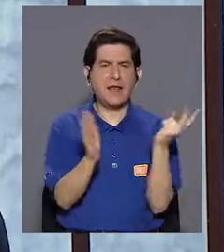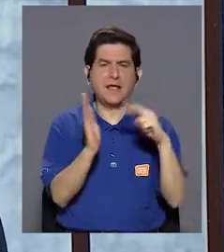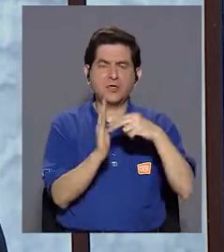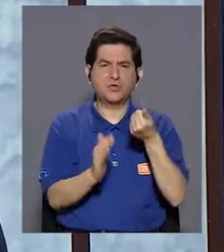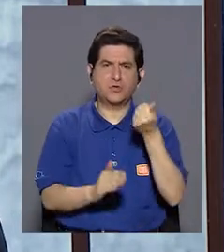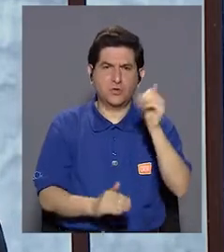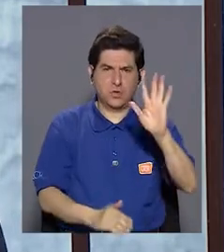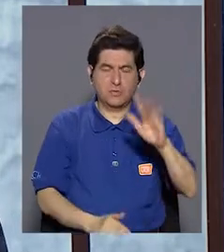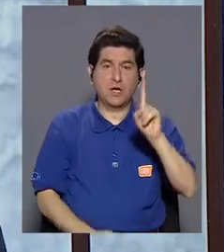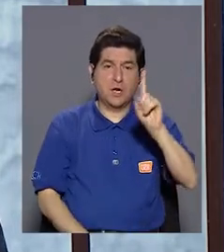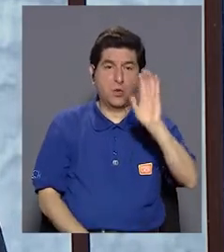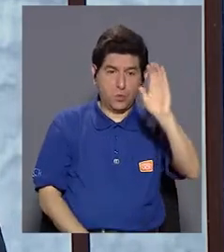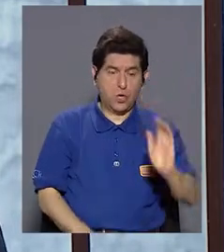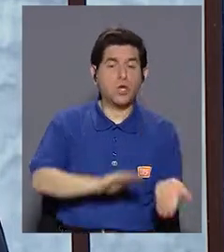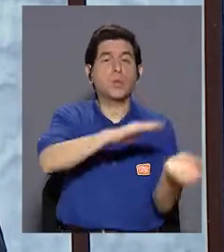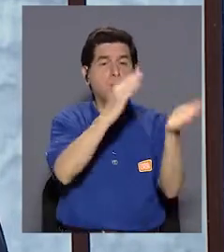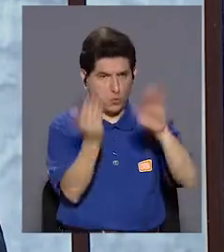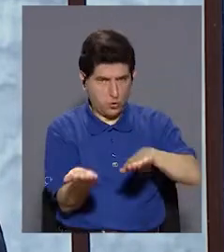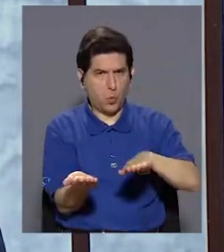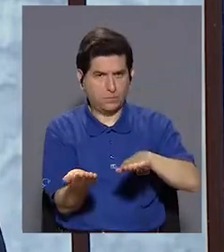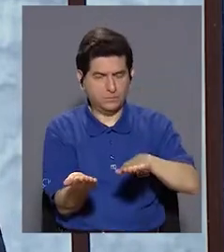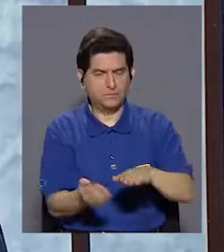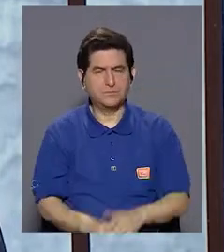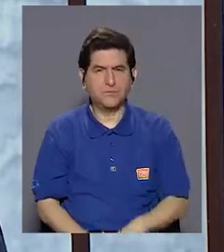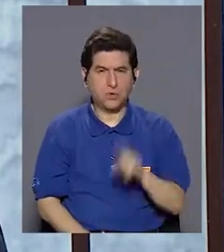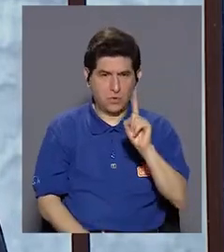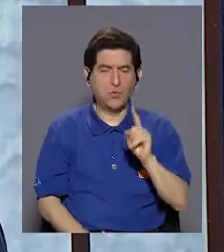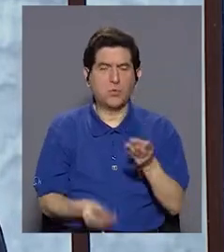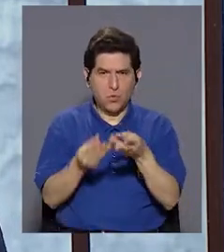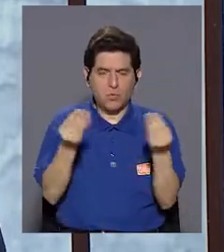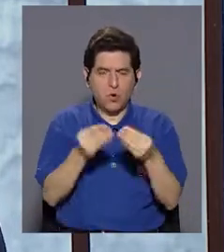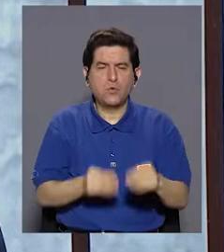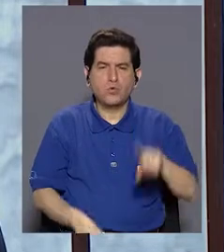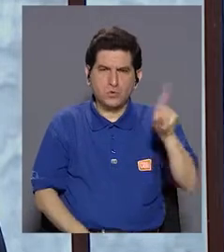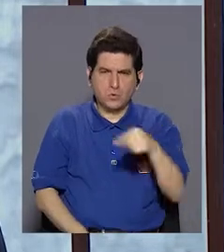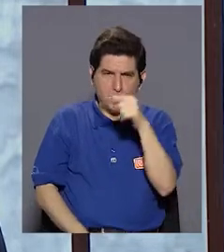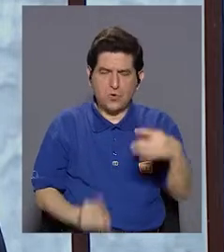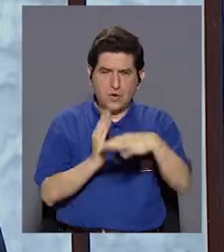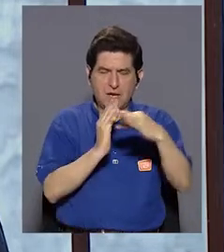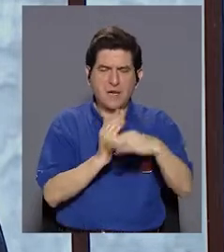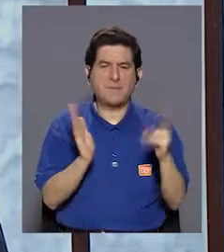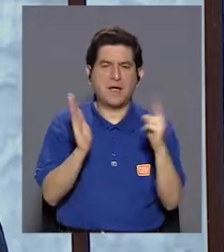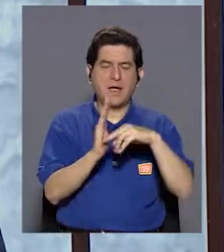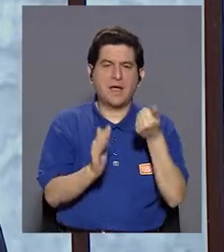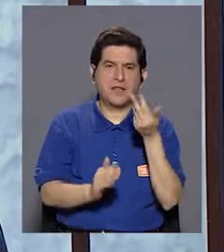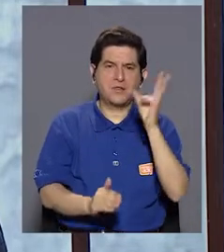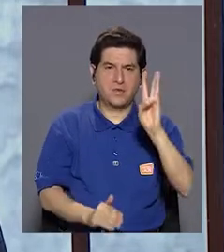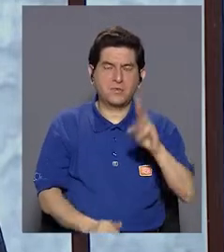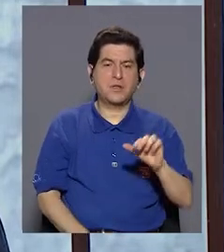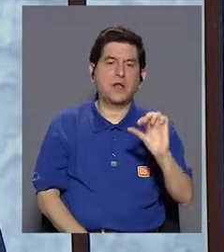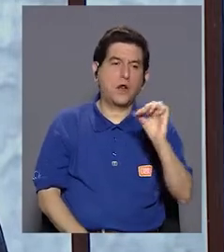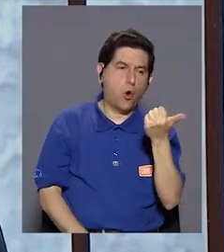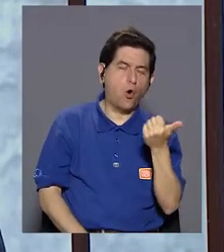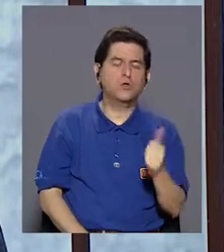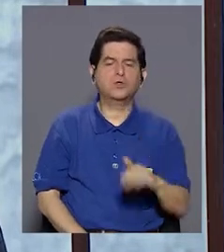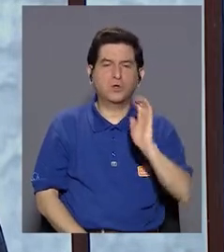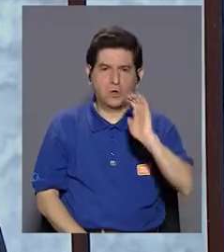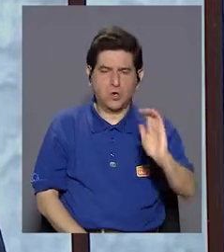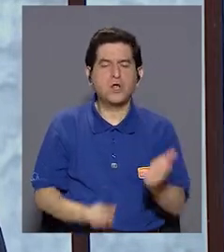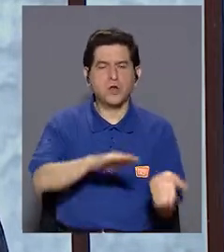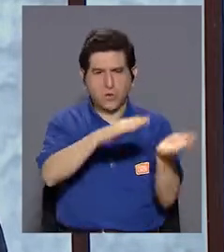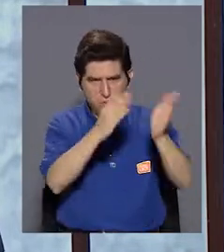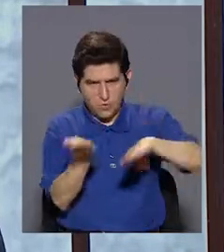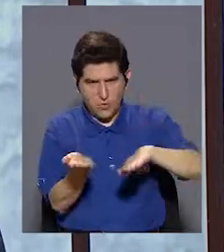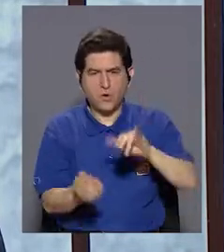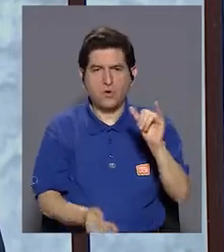2015, tenemos un niño fallecido con un desengrasante. En el año 2016, otro niño fallecido con un